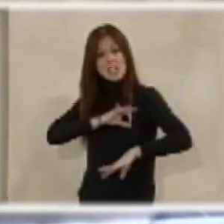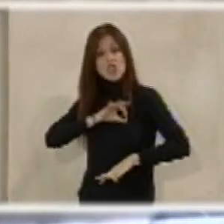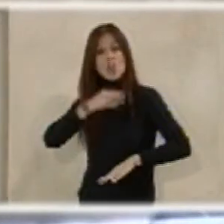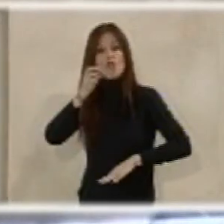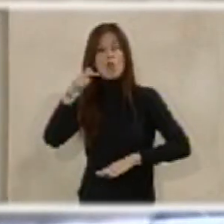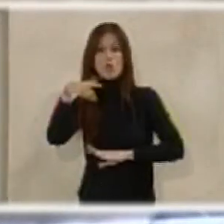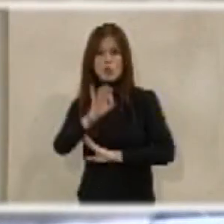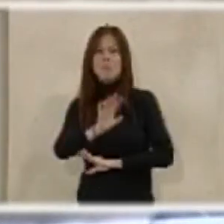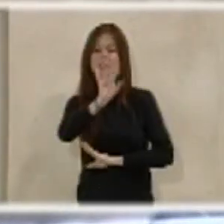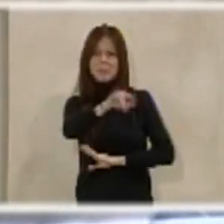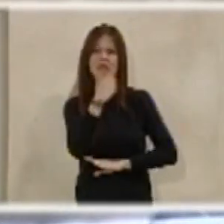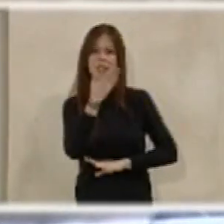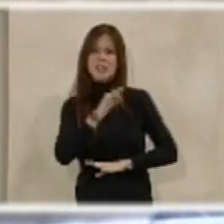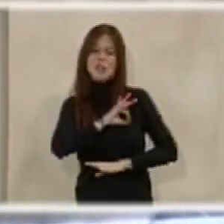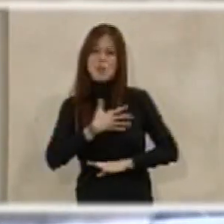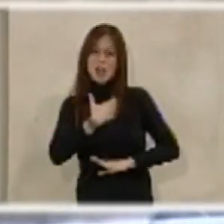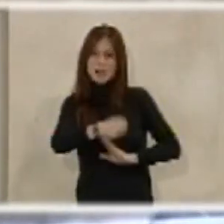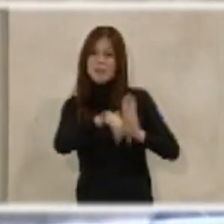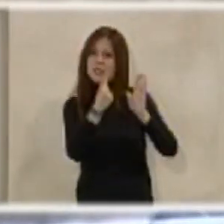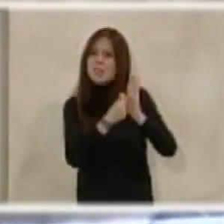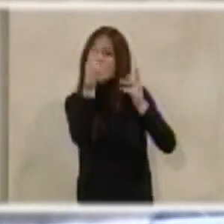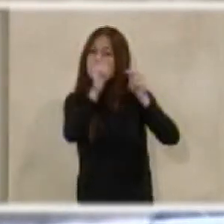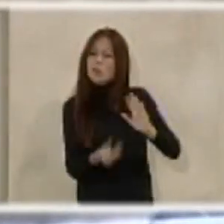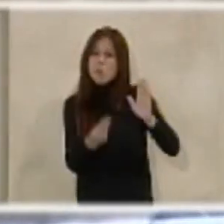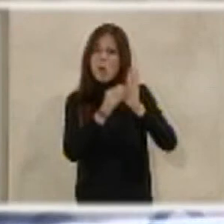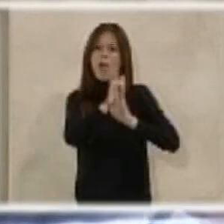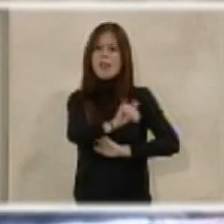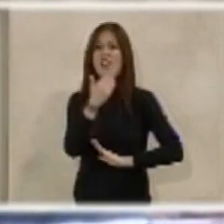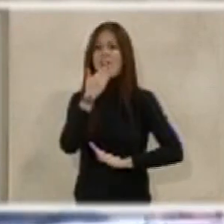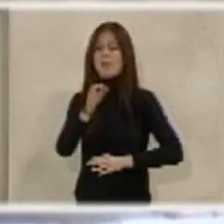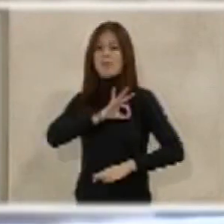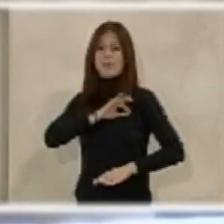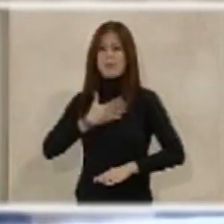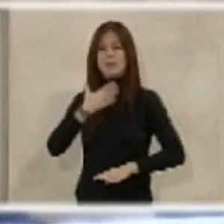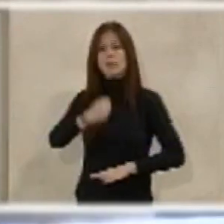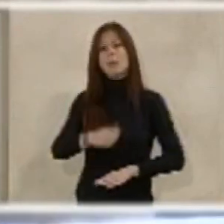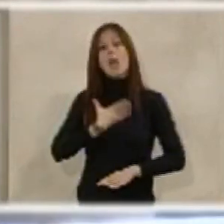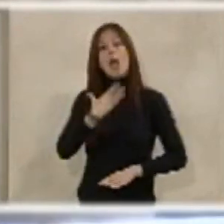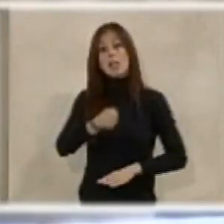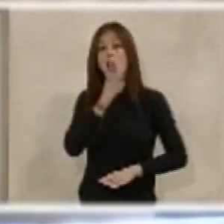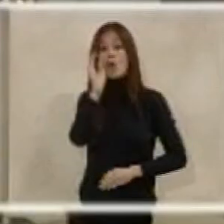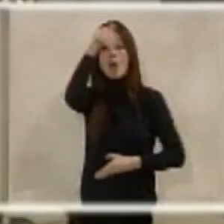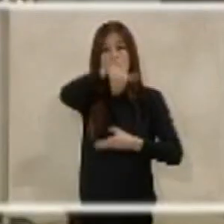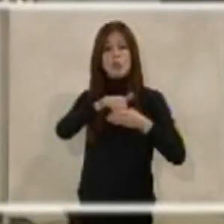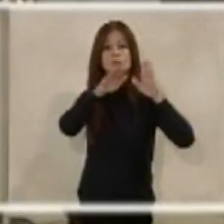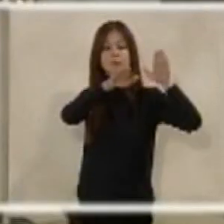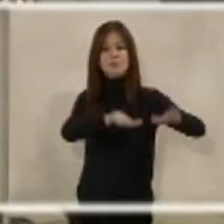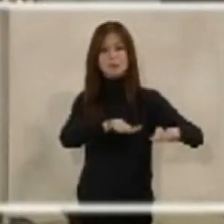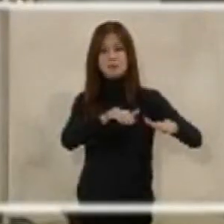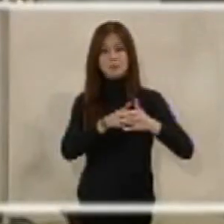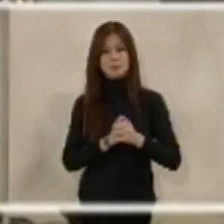señor Cárdenas II. Y que, por supuesto, tiene partida presupuestaria. Muchas gracias, señor alcalde. Muy bien, vamos a votar la moción. ¿Votó a favor?